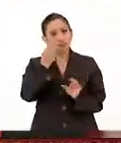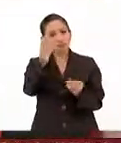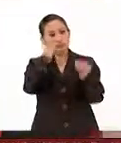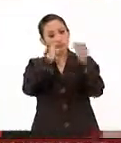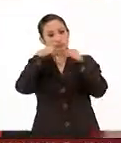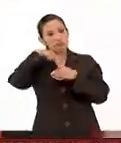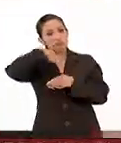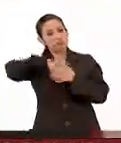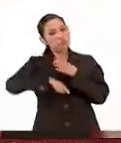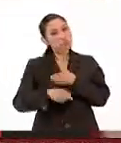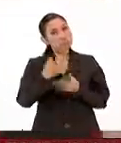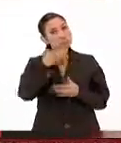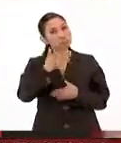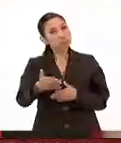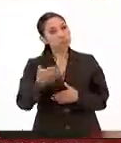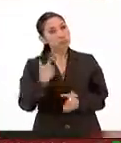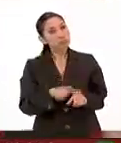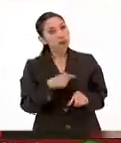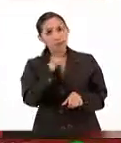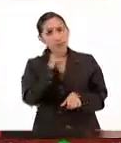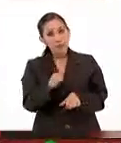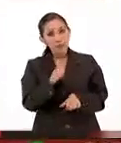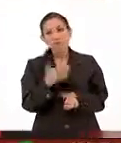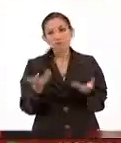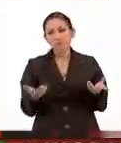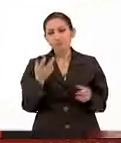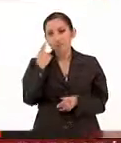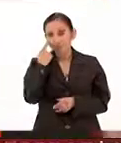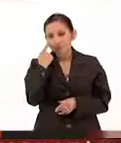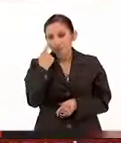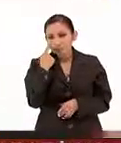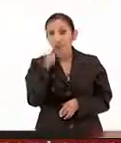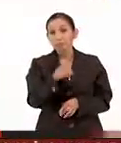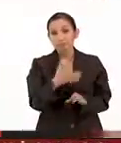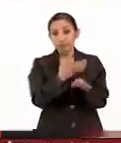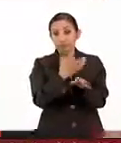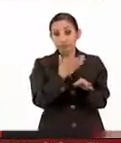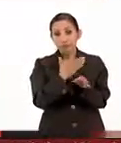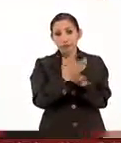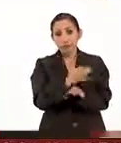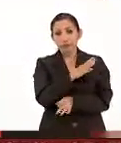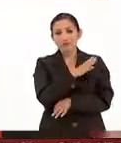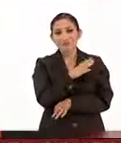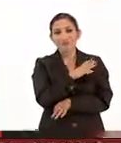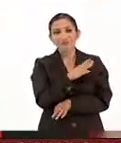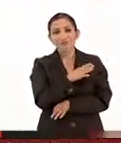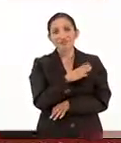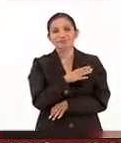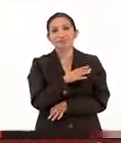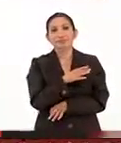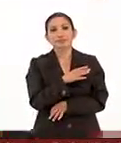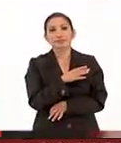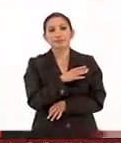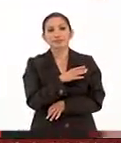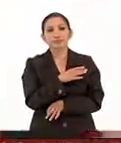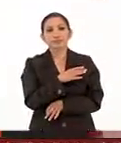alimentarnos, sino no enfermarnos. Quiero decir, actualmente hay un, digamos,